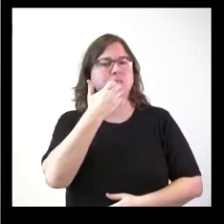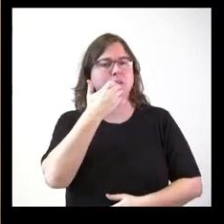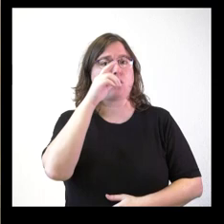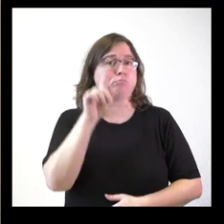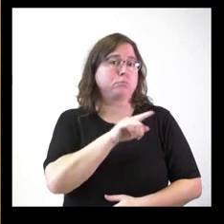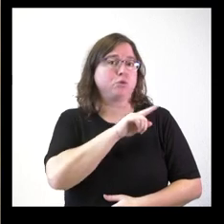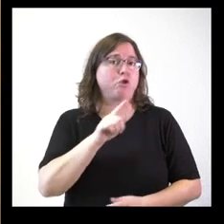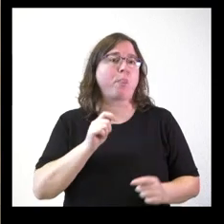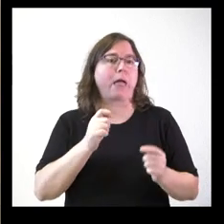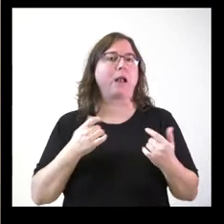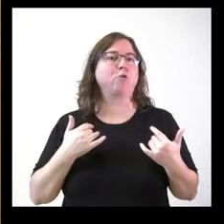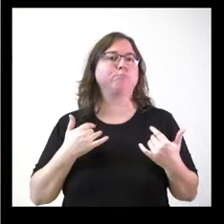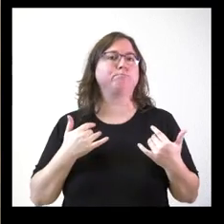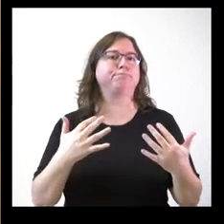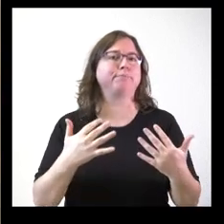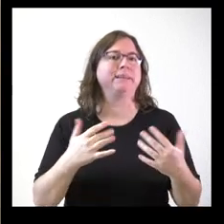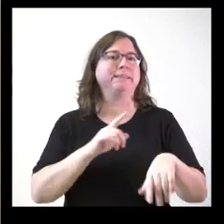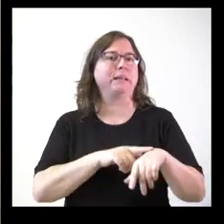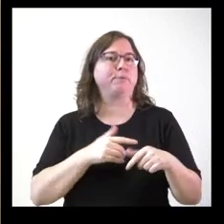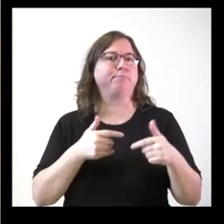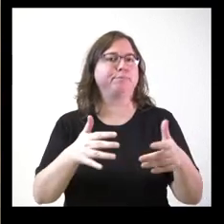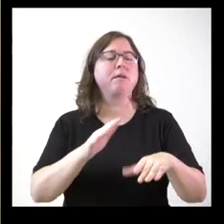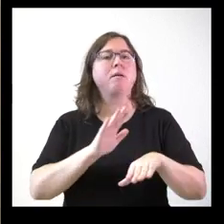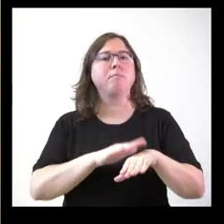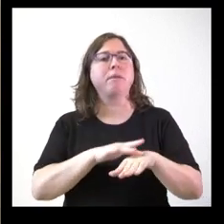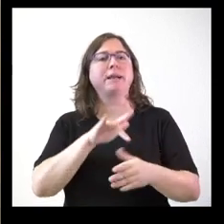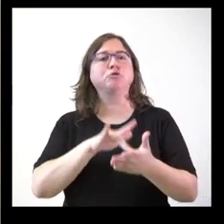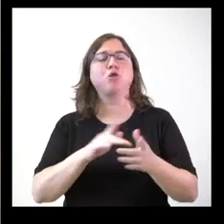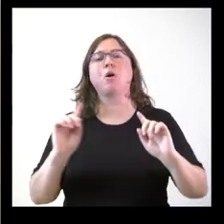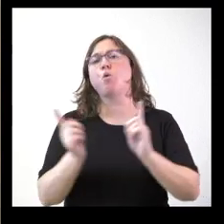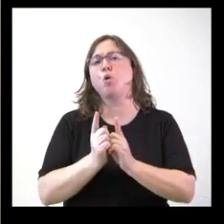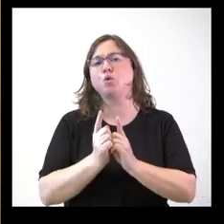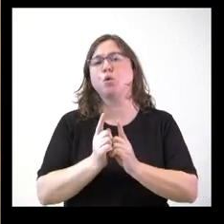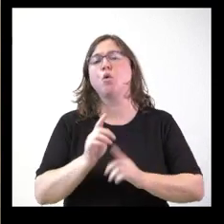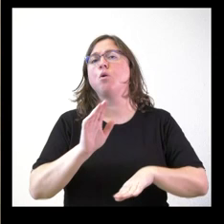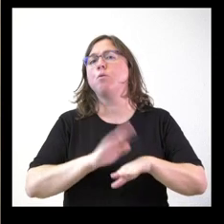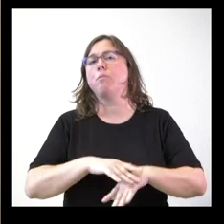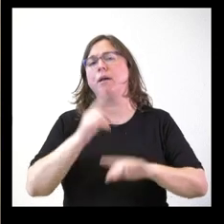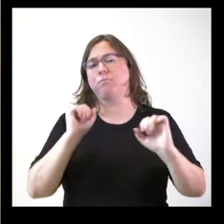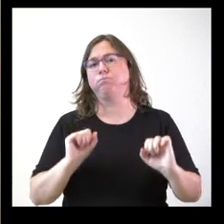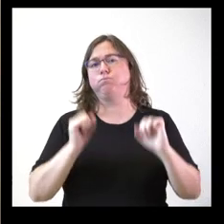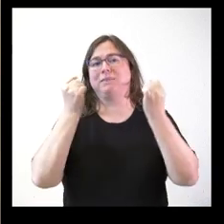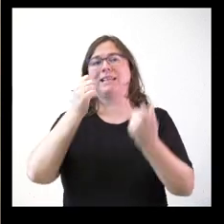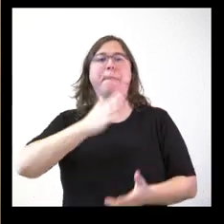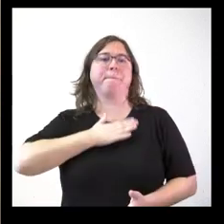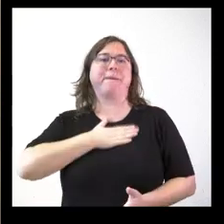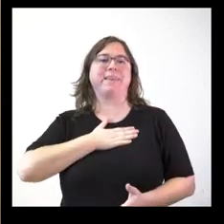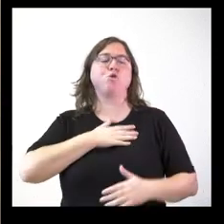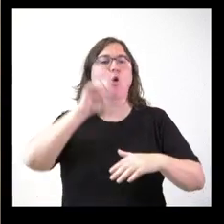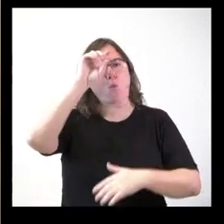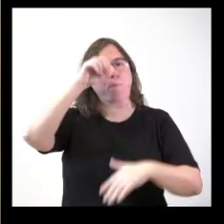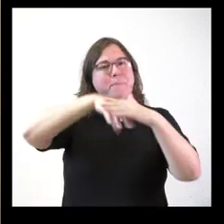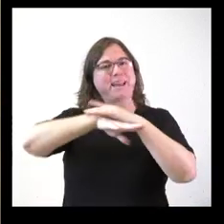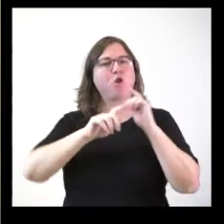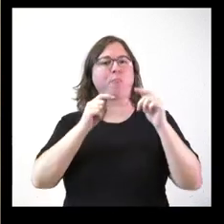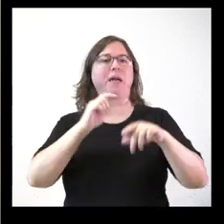agilidad temporal para que esto se produzca en un corto plazo para salvar ese patrimonio minero, como han